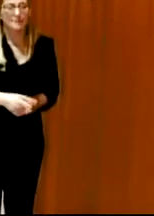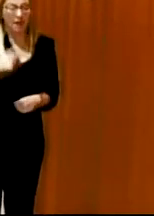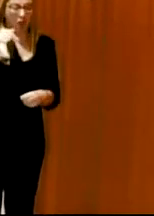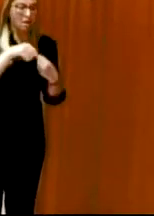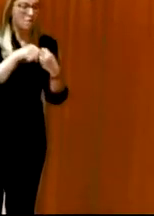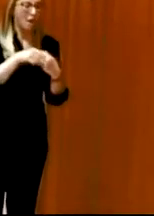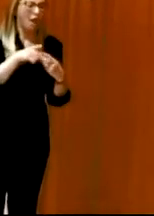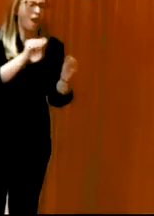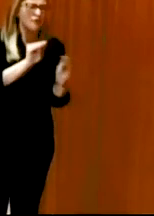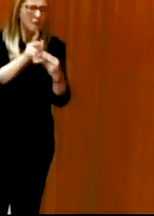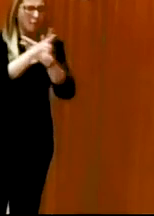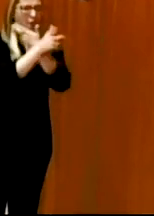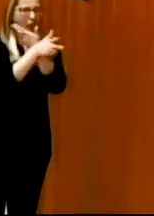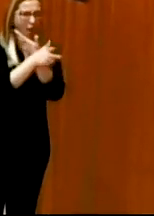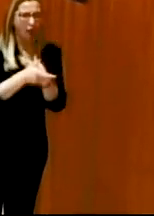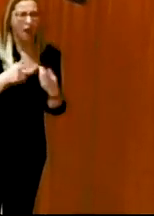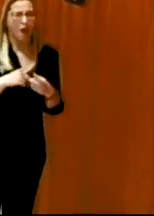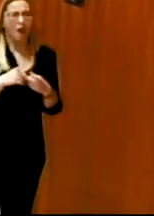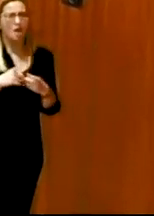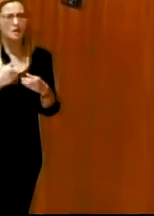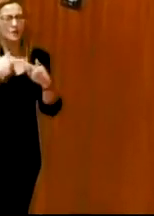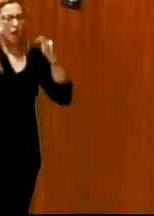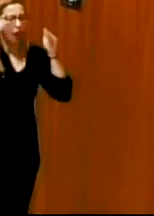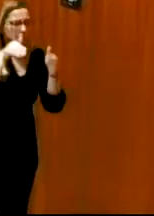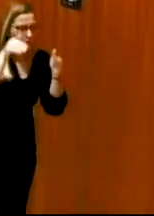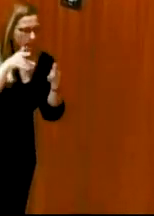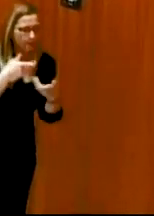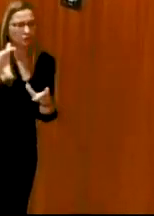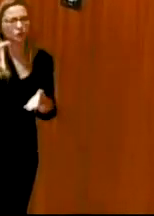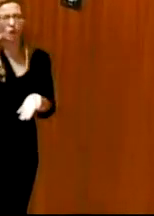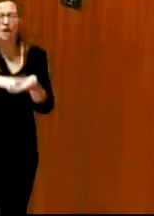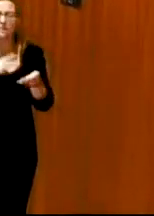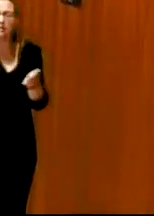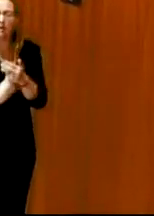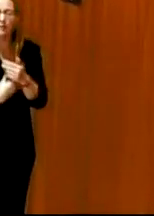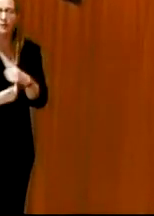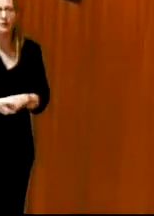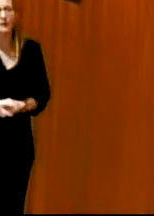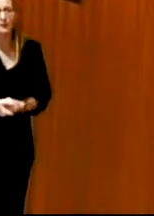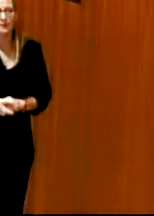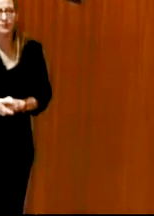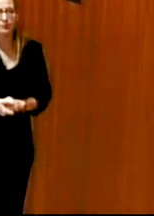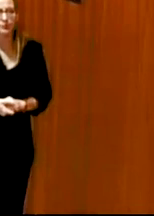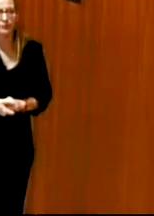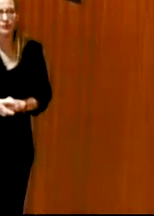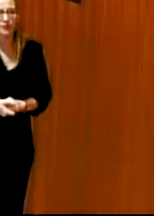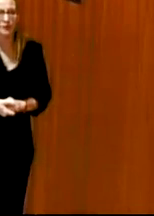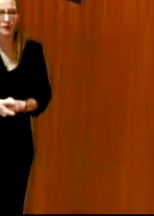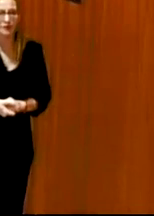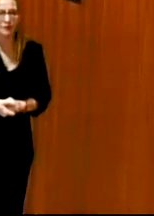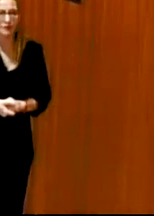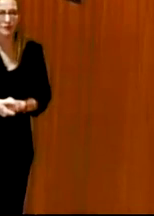también asesoramiento grupos de asesoramiento a intérpretes de lengua de signos de hecho antes que estaba dando las gracias gracias